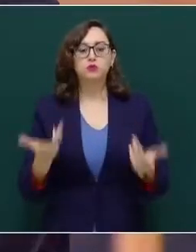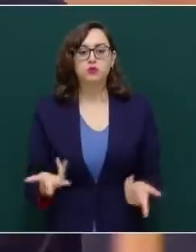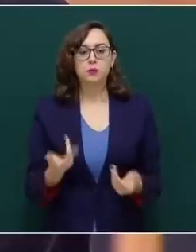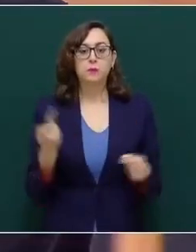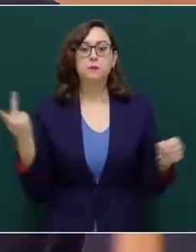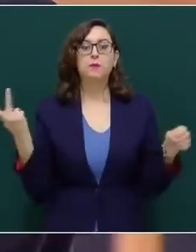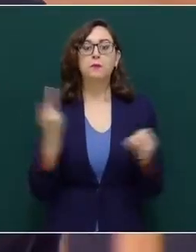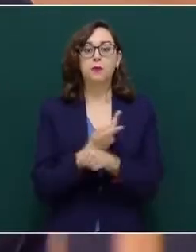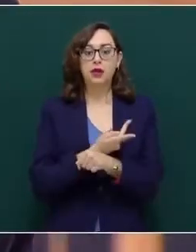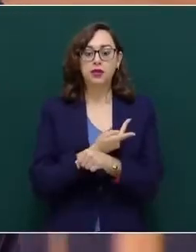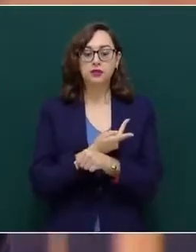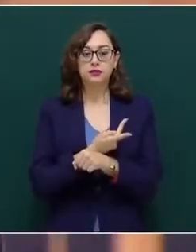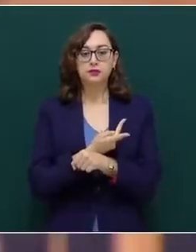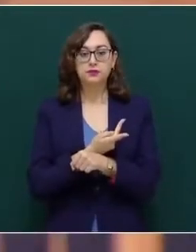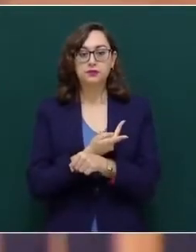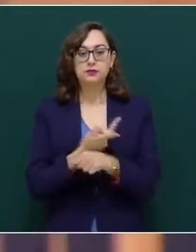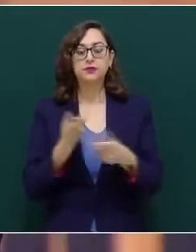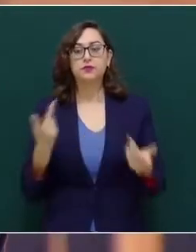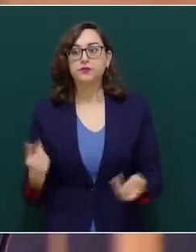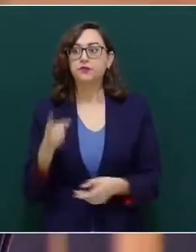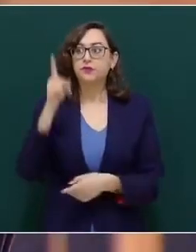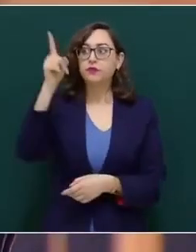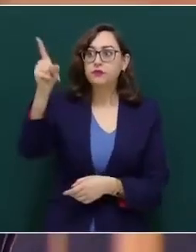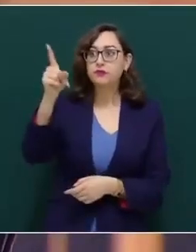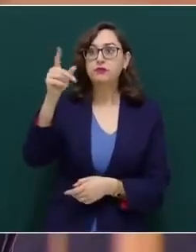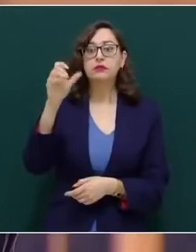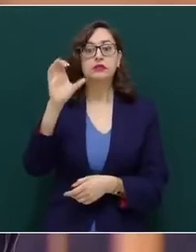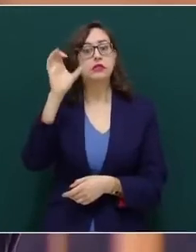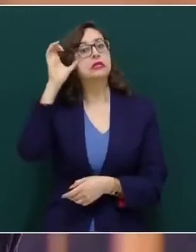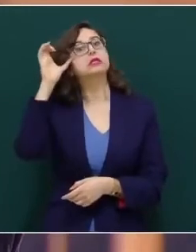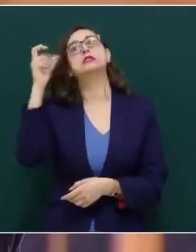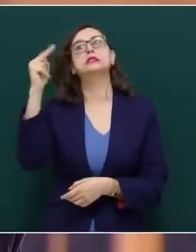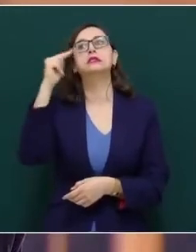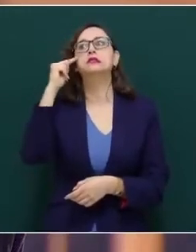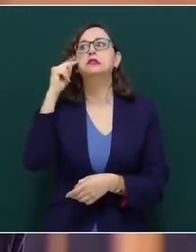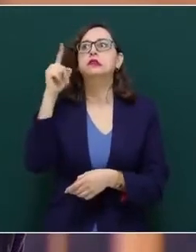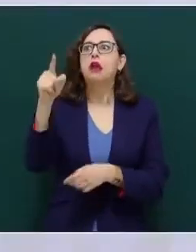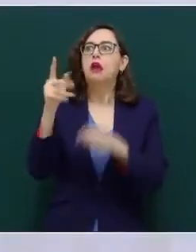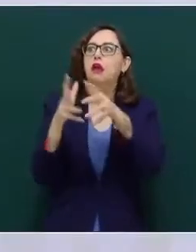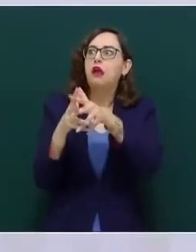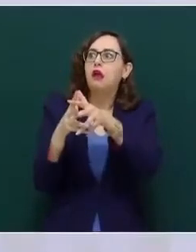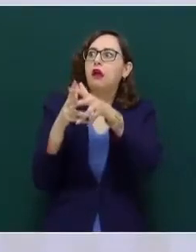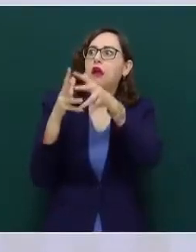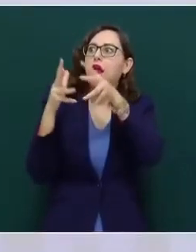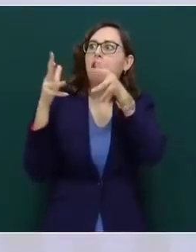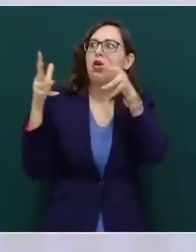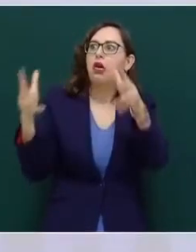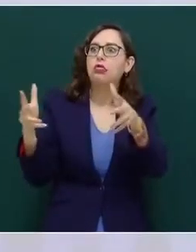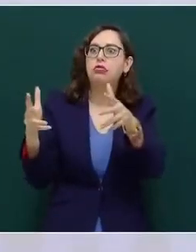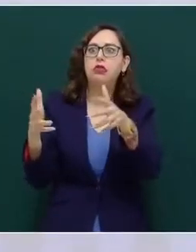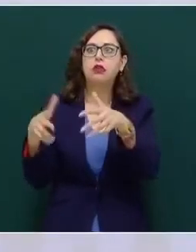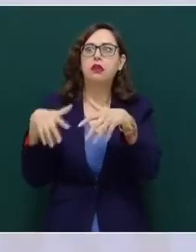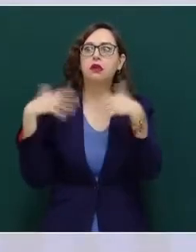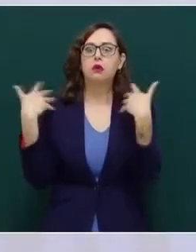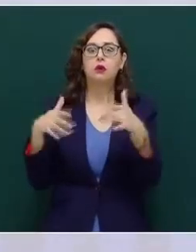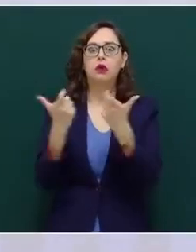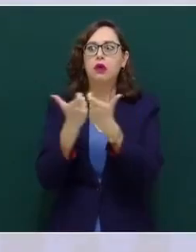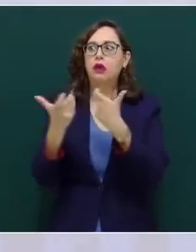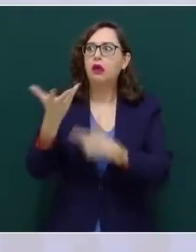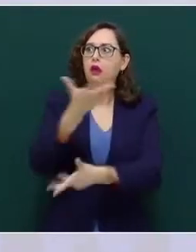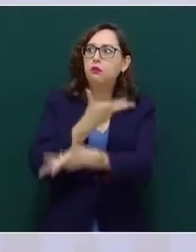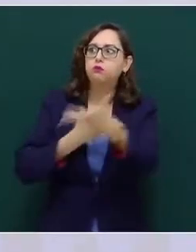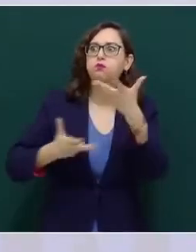desmesurado de China ha fortalecido en Estados Unidos la opinión que